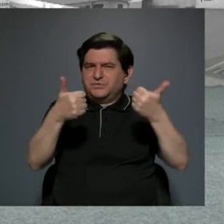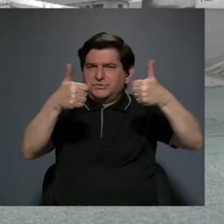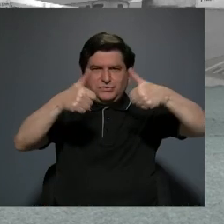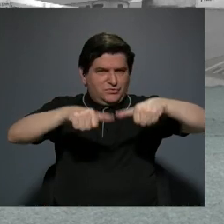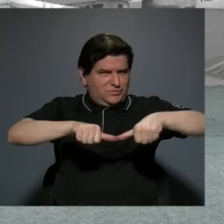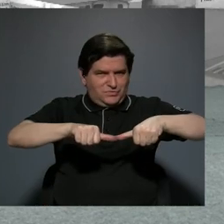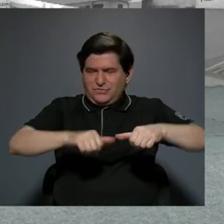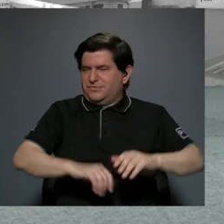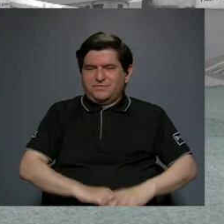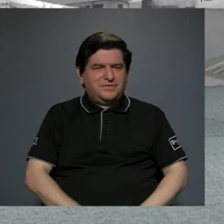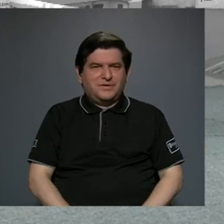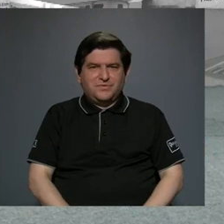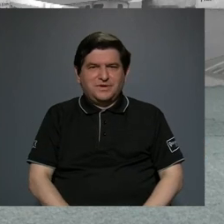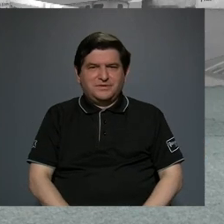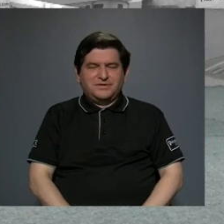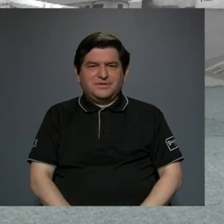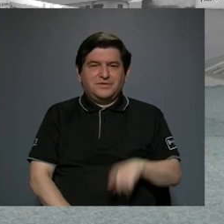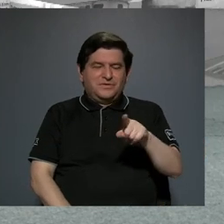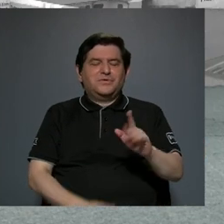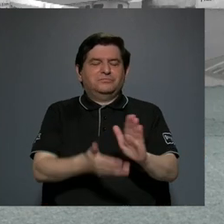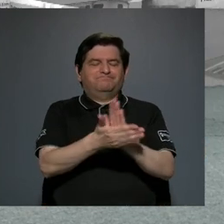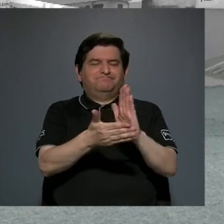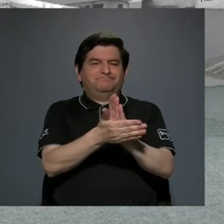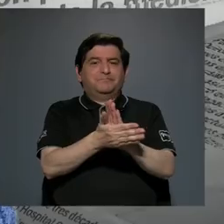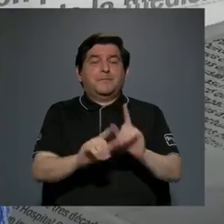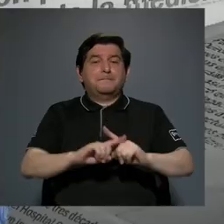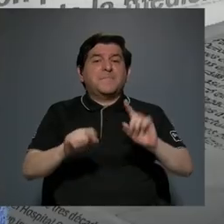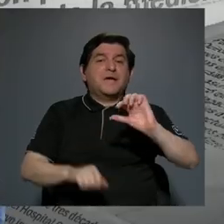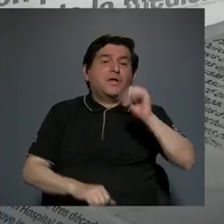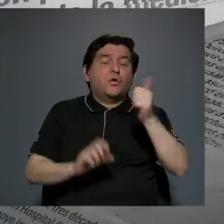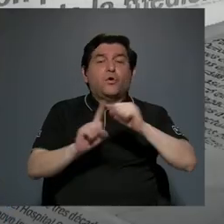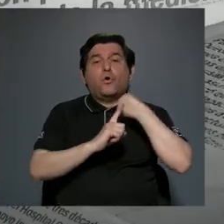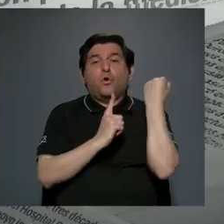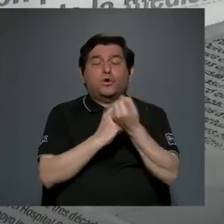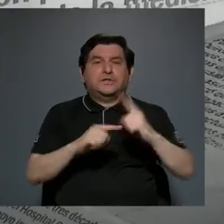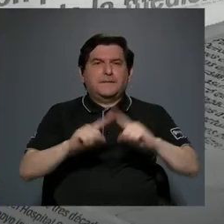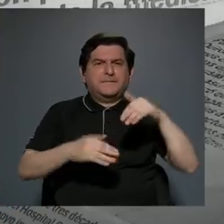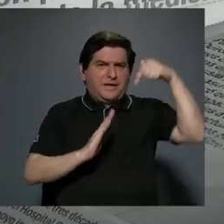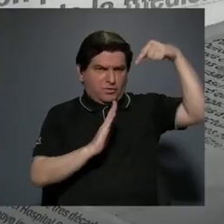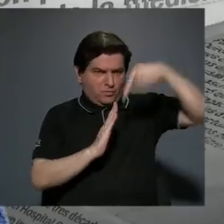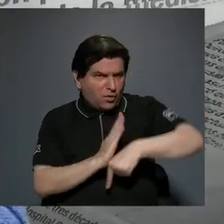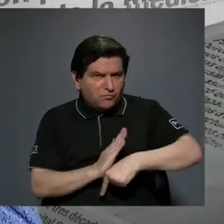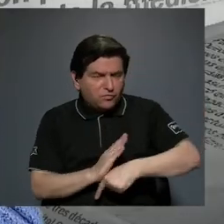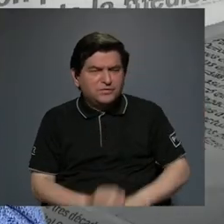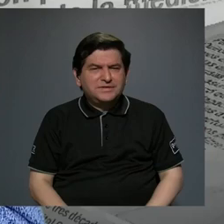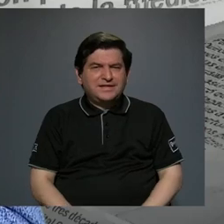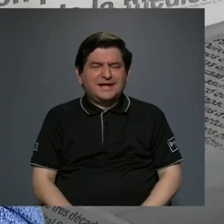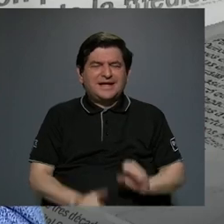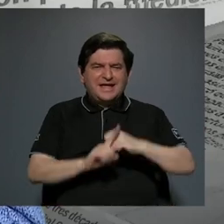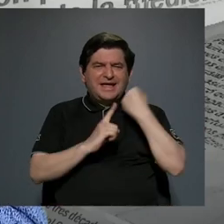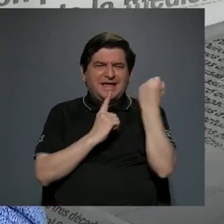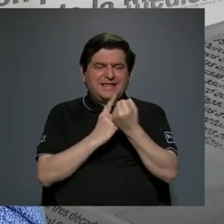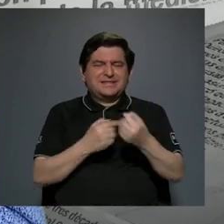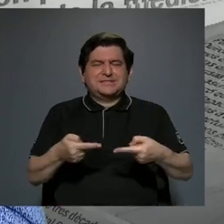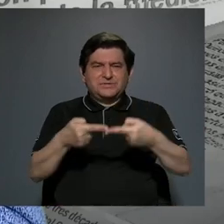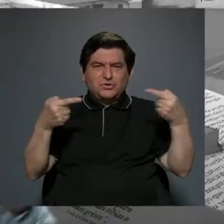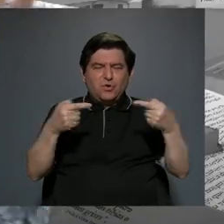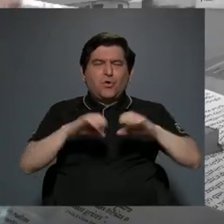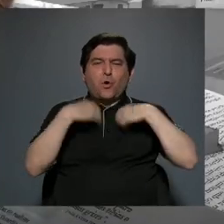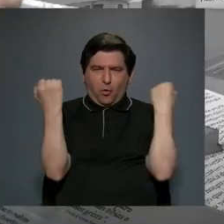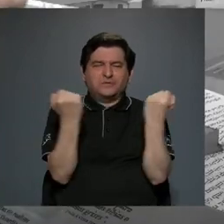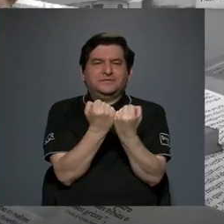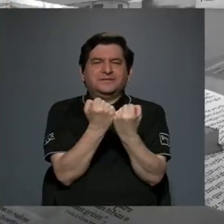con este memorándum, aunque es otro punto, pero en el fondo ahí va la situación antisindical también.